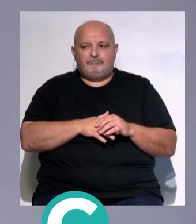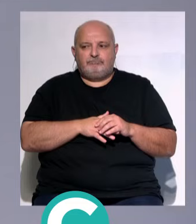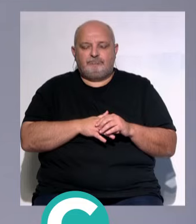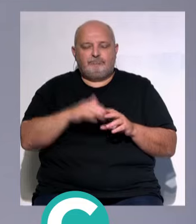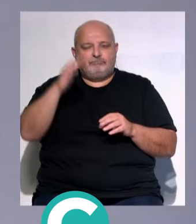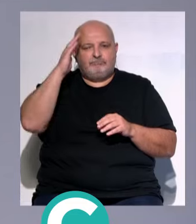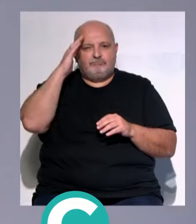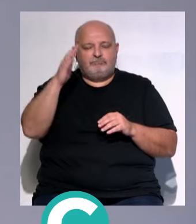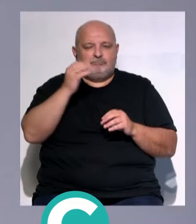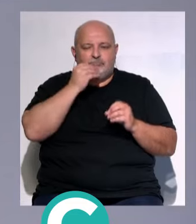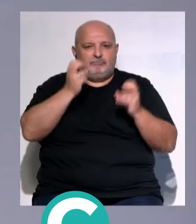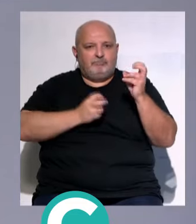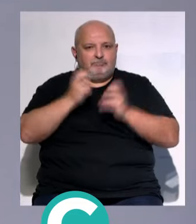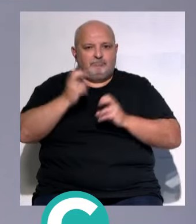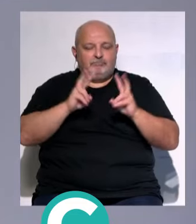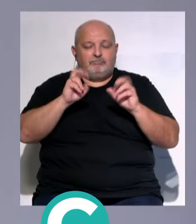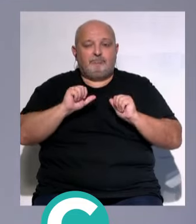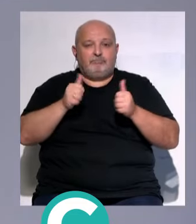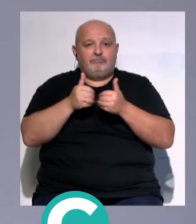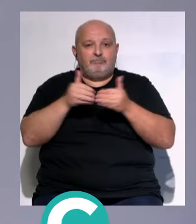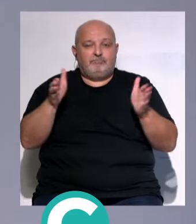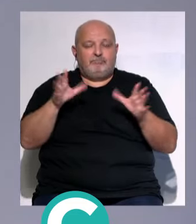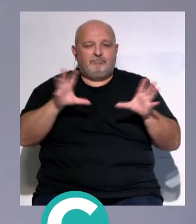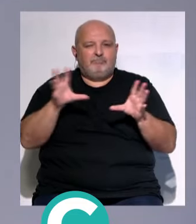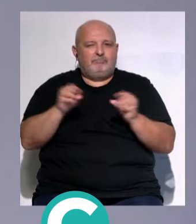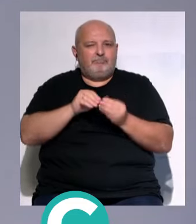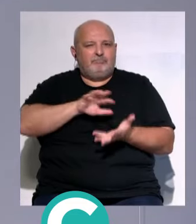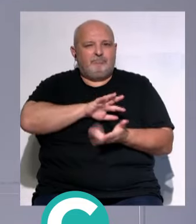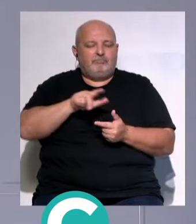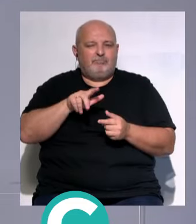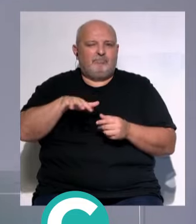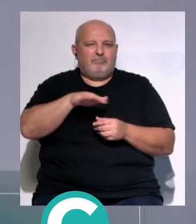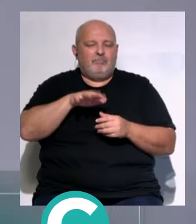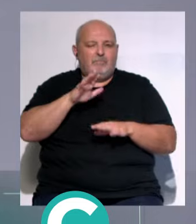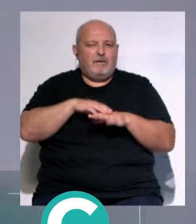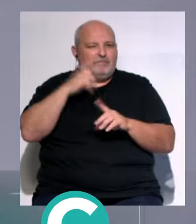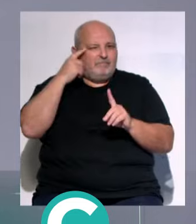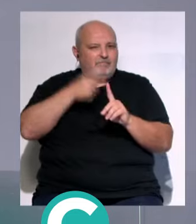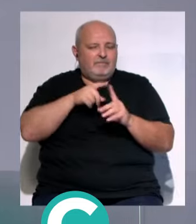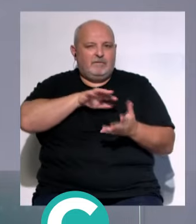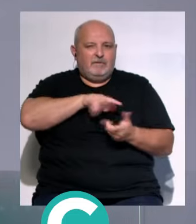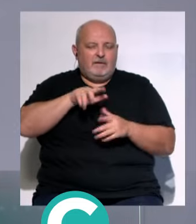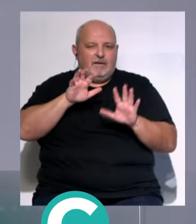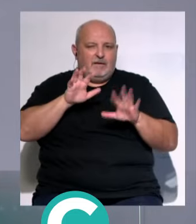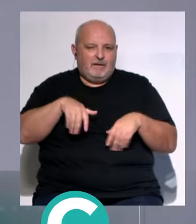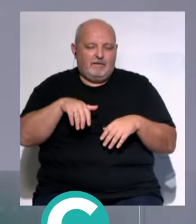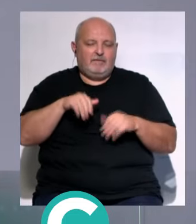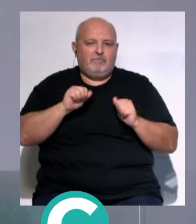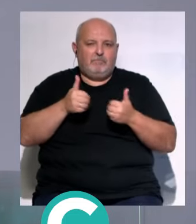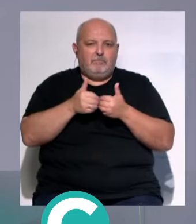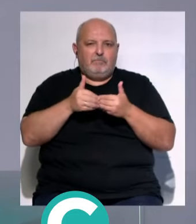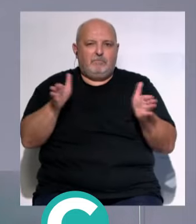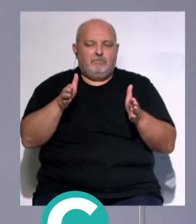Un saludo, sean bienvenidos. Comenzamos nuestro repaso informativo. Un espacio para las noticias de Cádiz... ...que